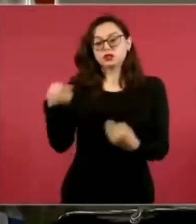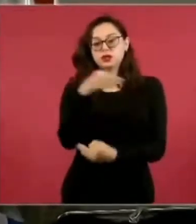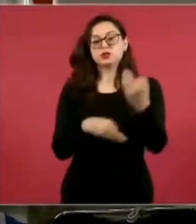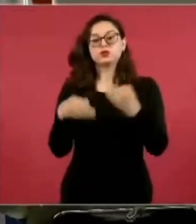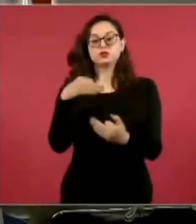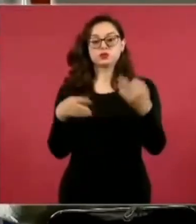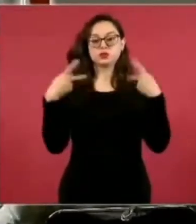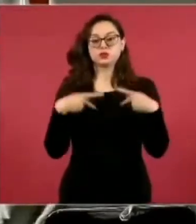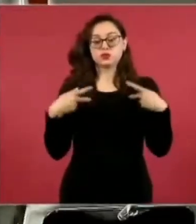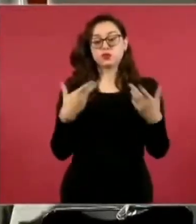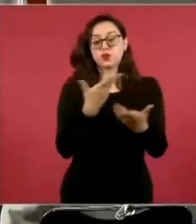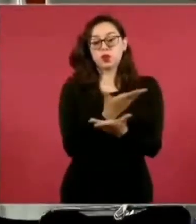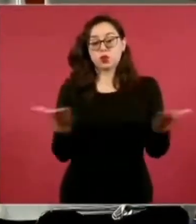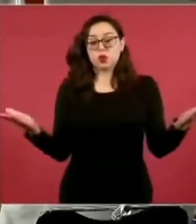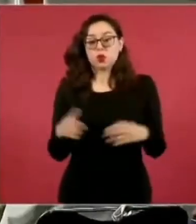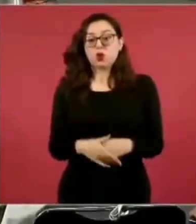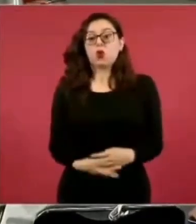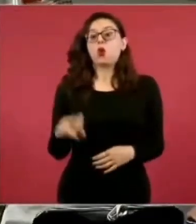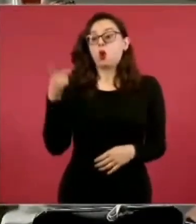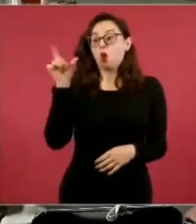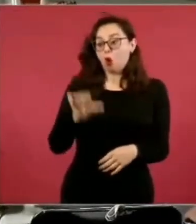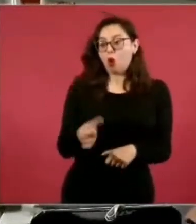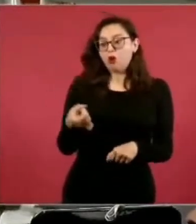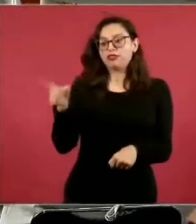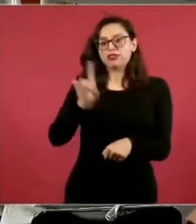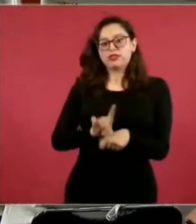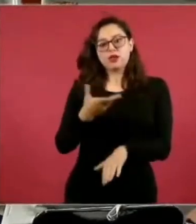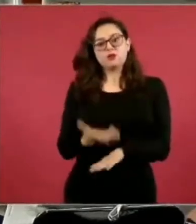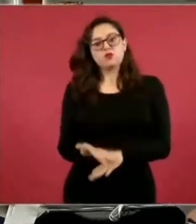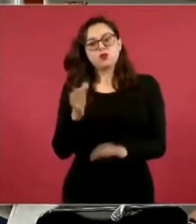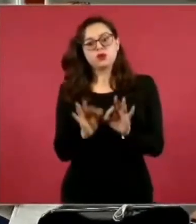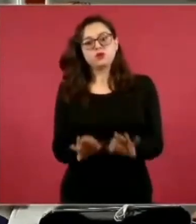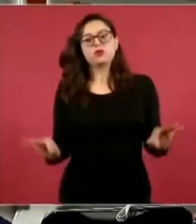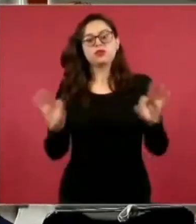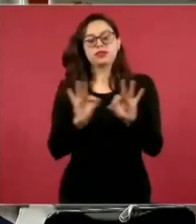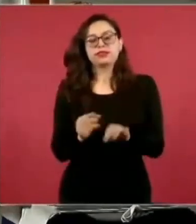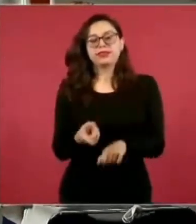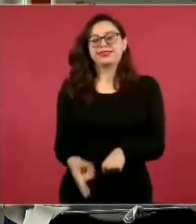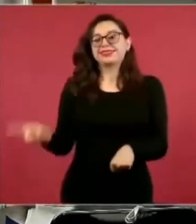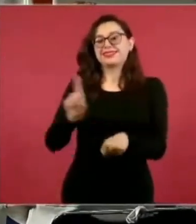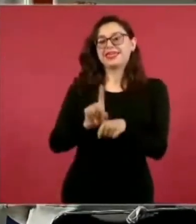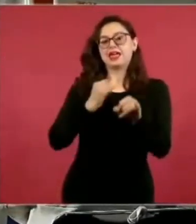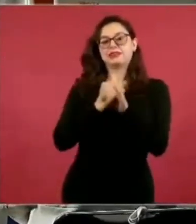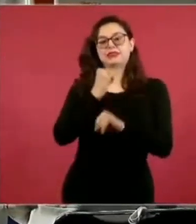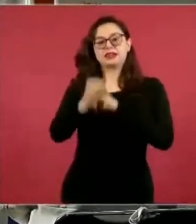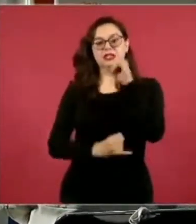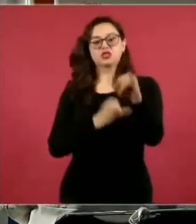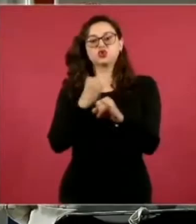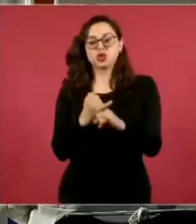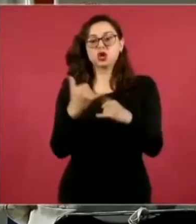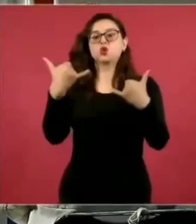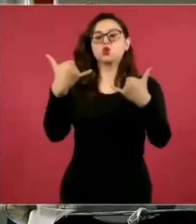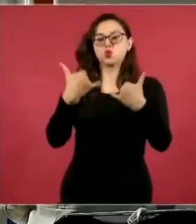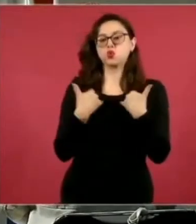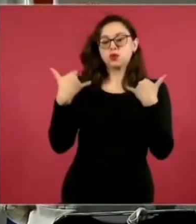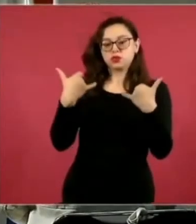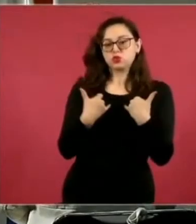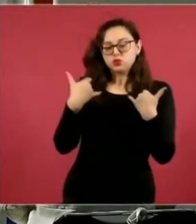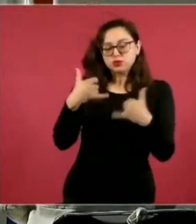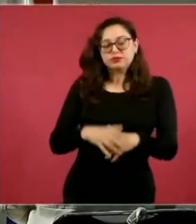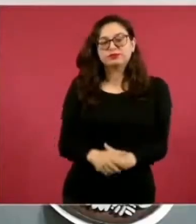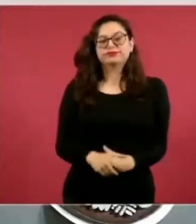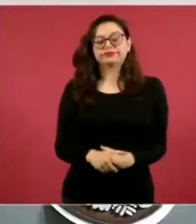Internacional de la Juventud. Venimos a hablar del tramo 5, del 5 Sur, un